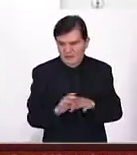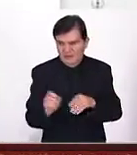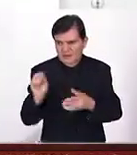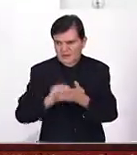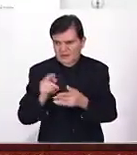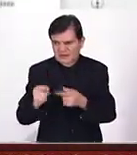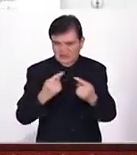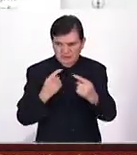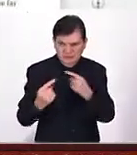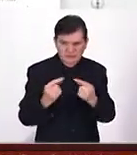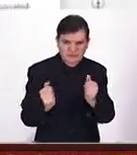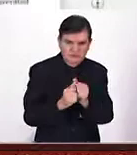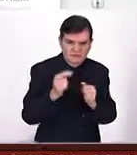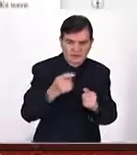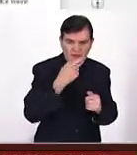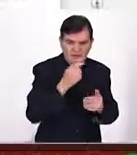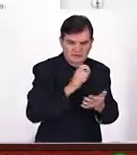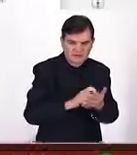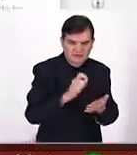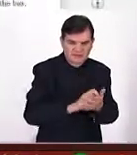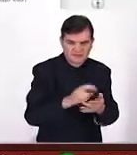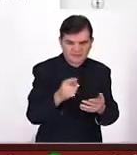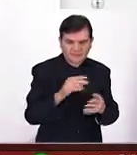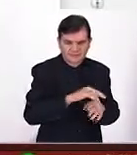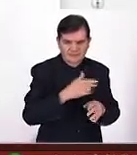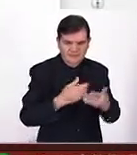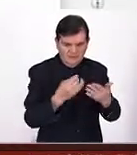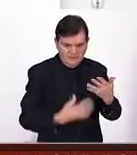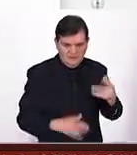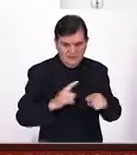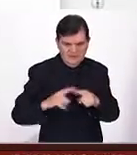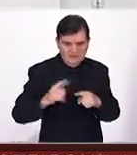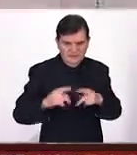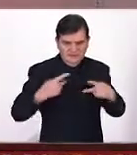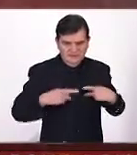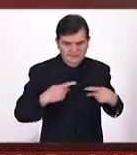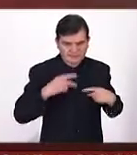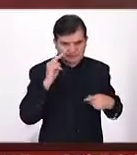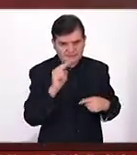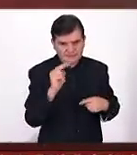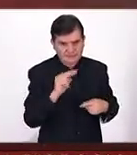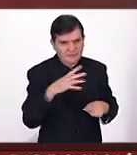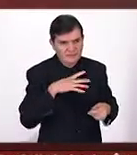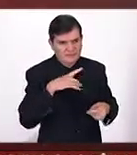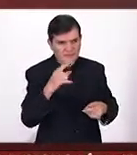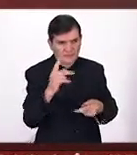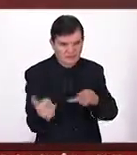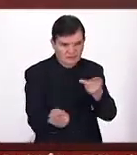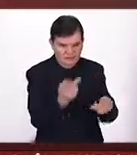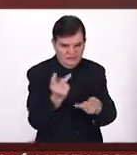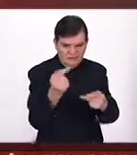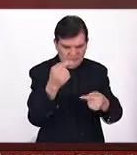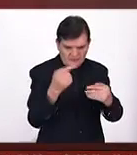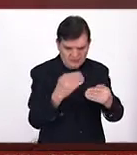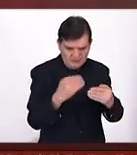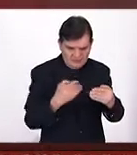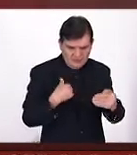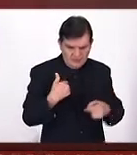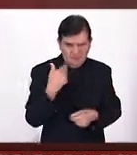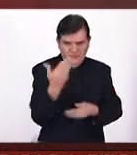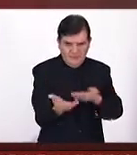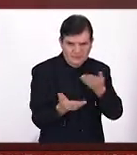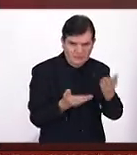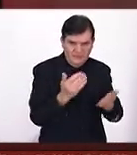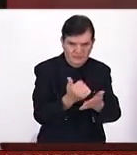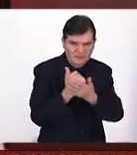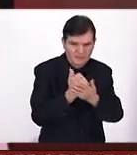que podemos interactuar con el escritor y con el resto de los espectadores. También hay un cuestionario en el que Cohen irá pidiendo